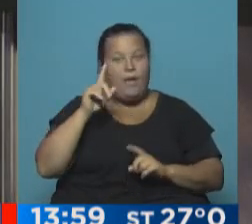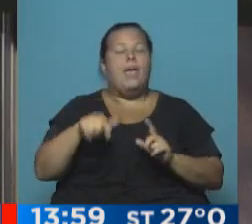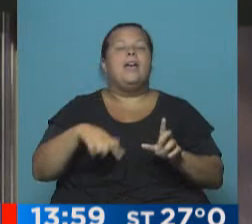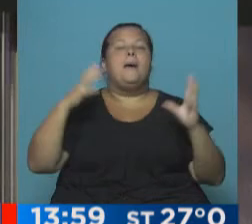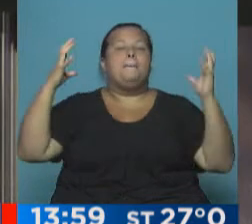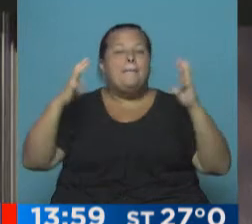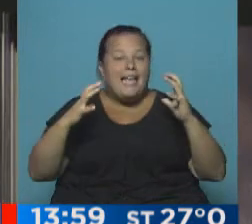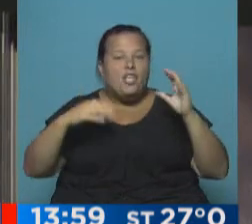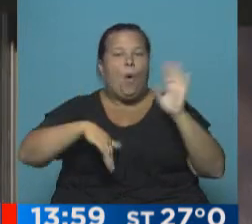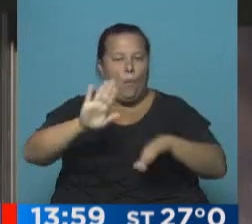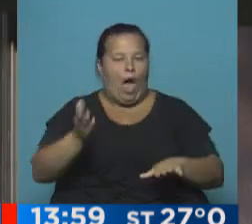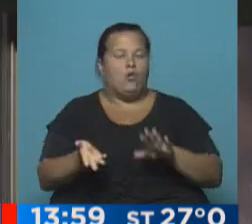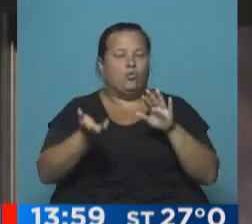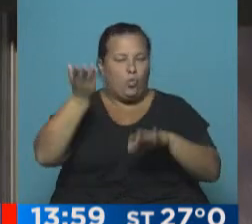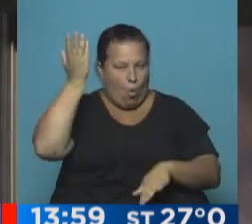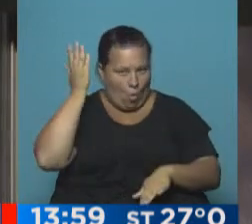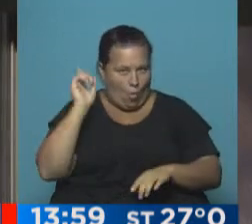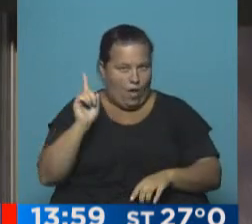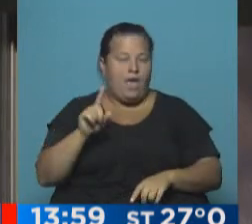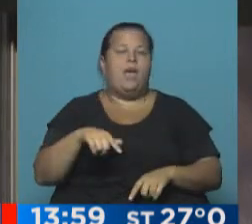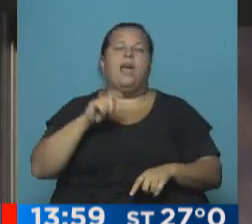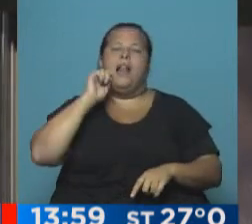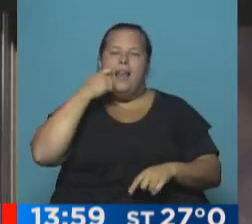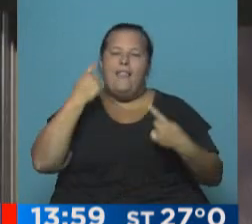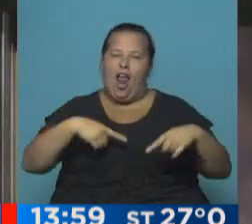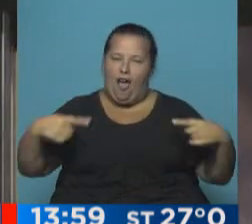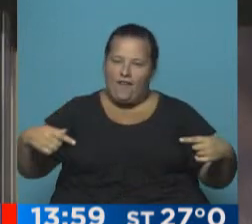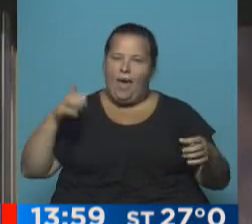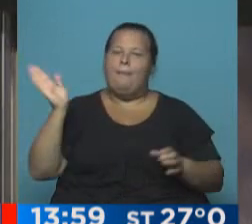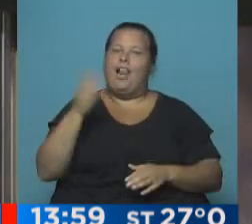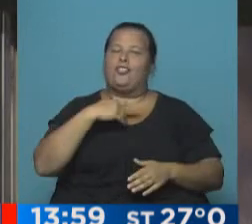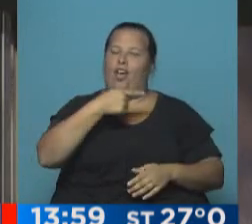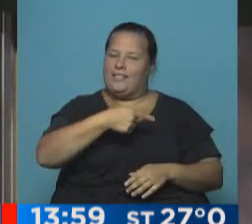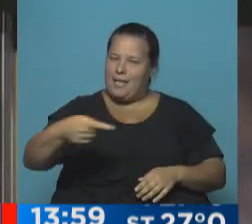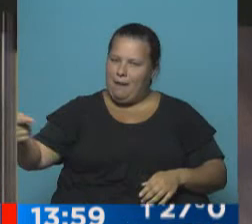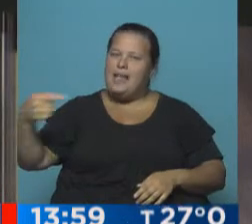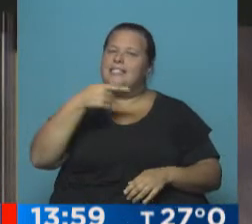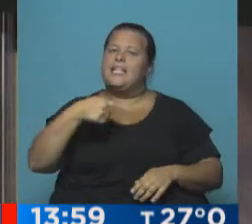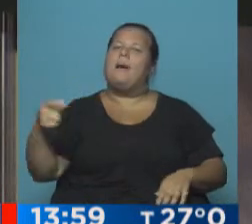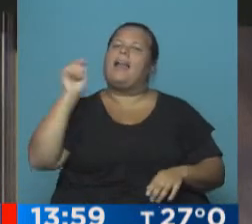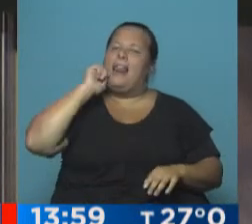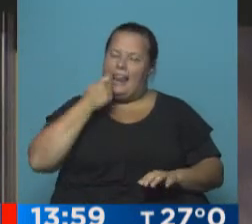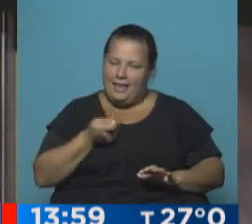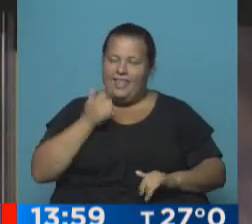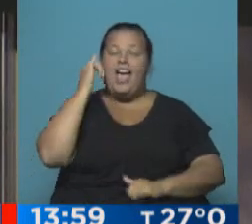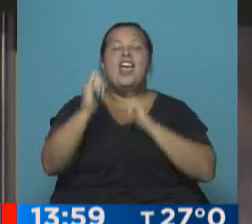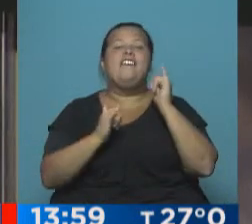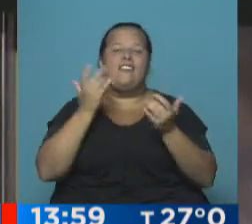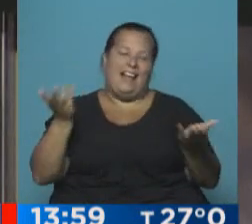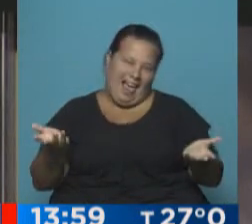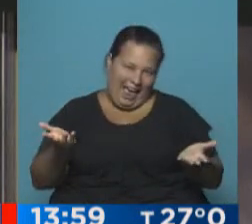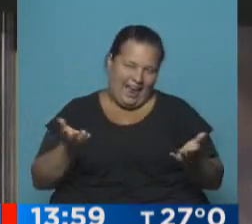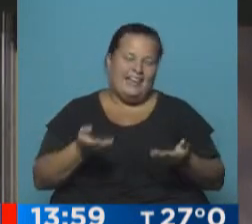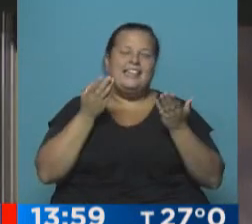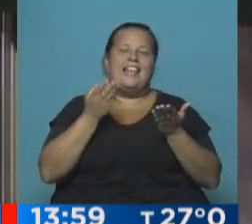presión atmosférica va a ir en aumento, con buenas noticias para toda la semana. Una semana agradable y la información, claro,